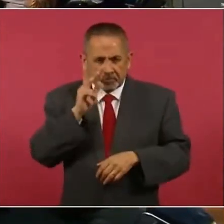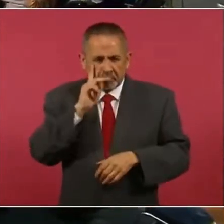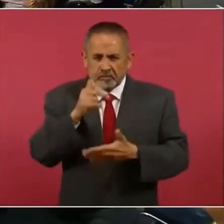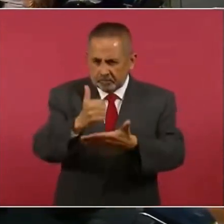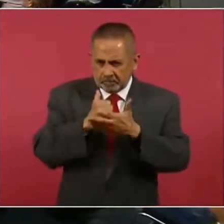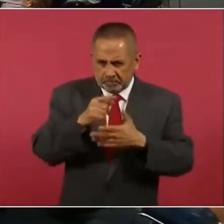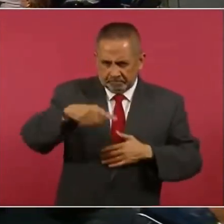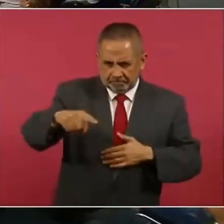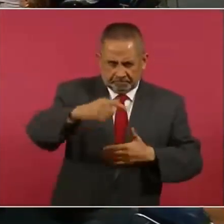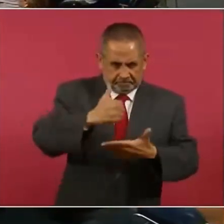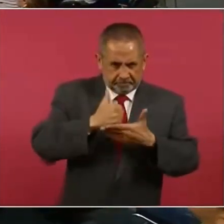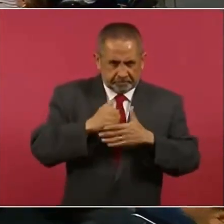me ayuden ustedes. ¿Por qué es?